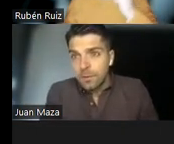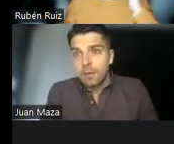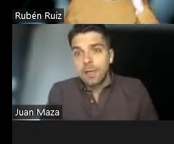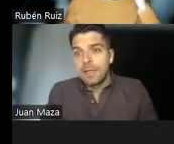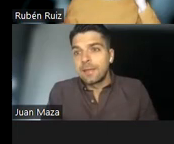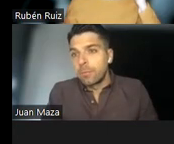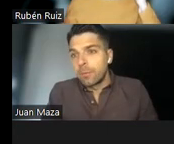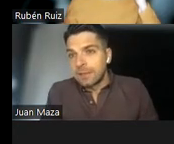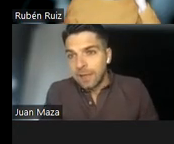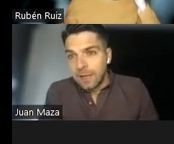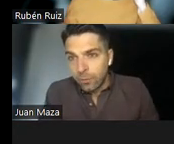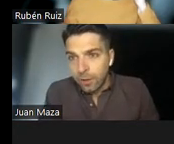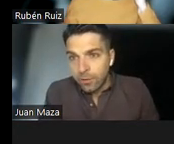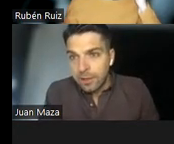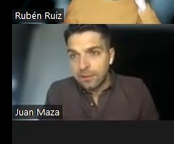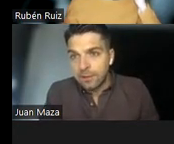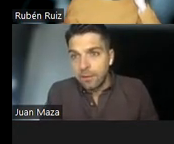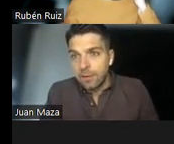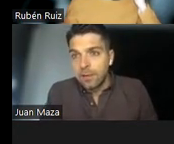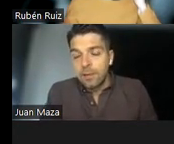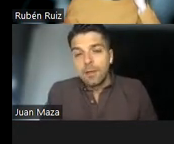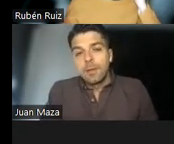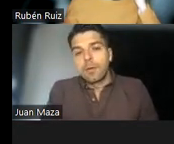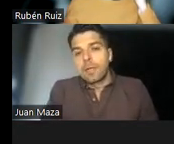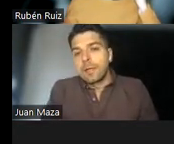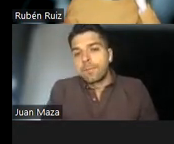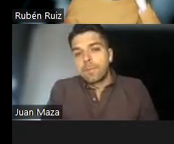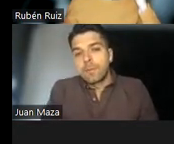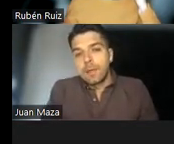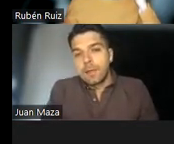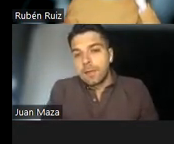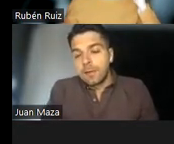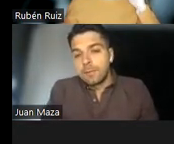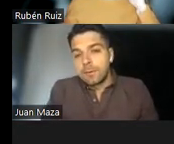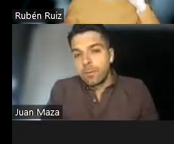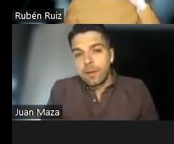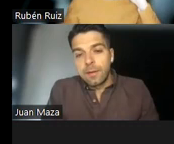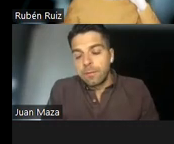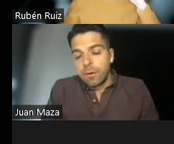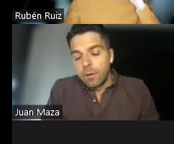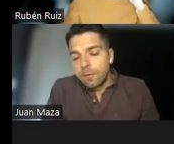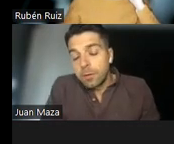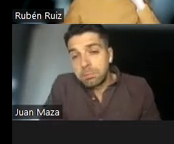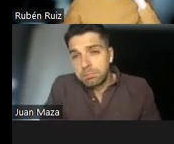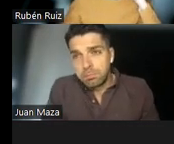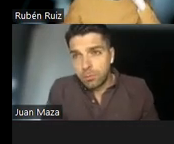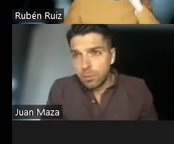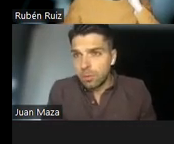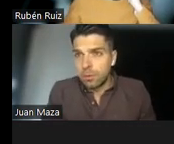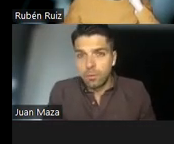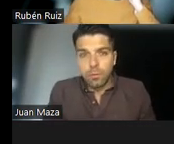es tan importante en el recuerdo y en las sensaciones, porque oliendo